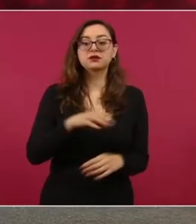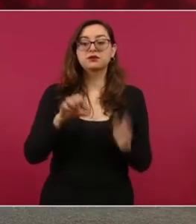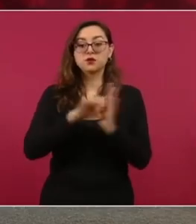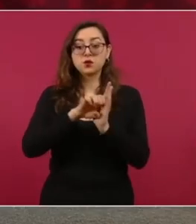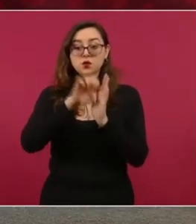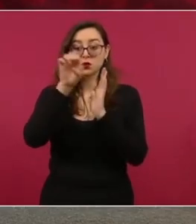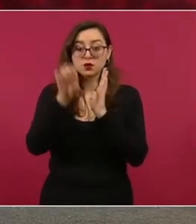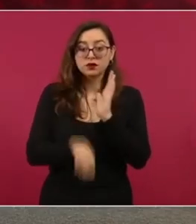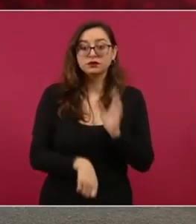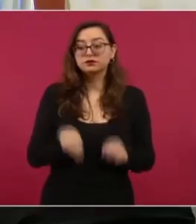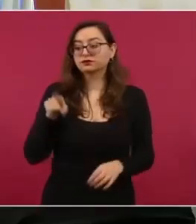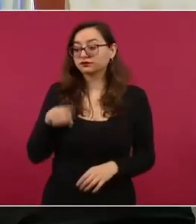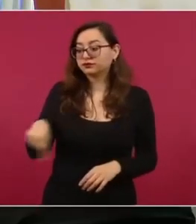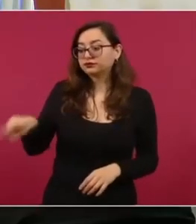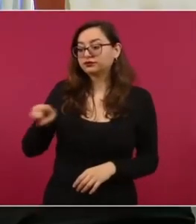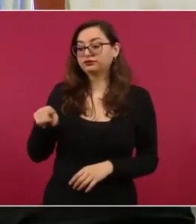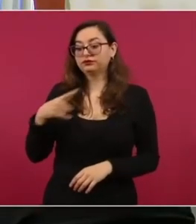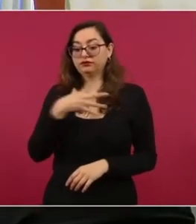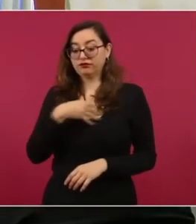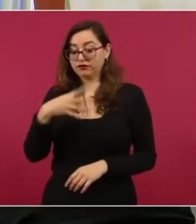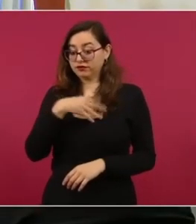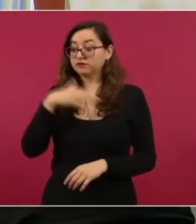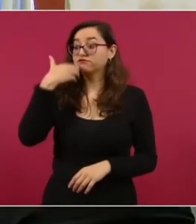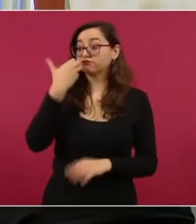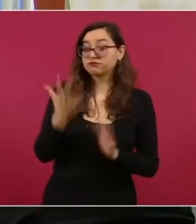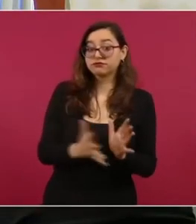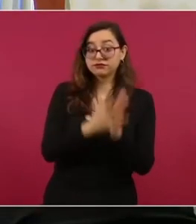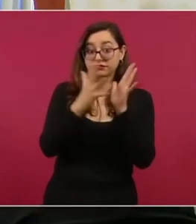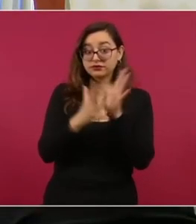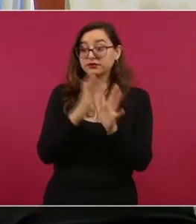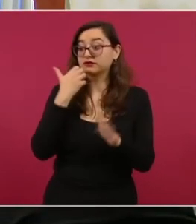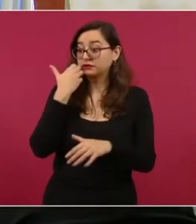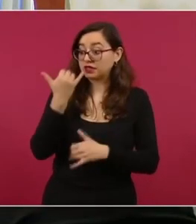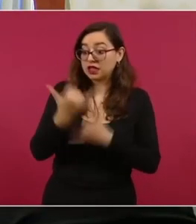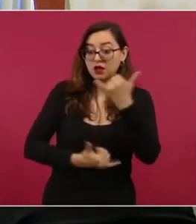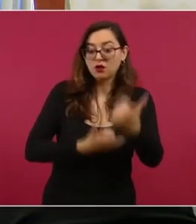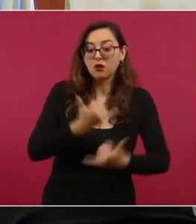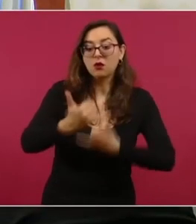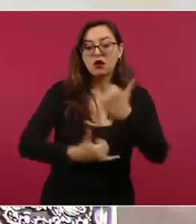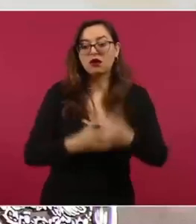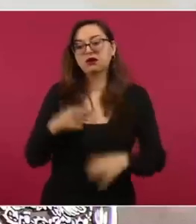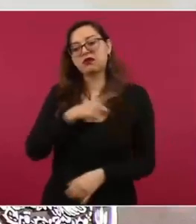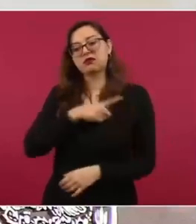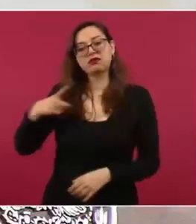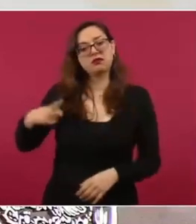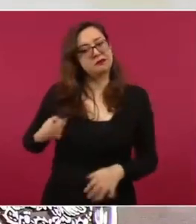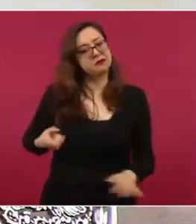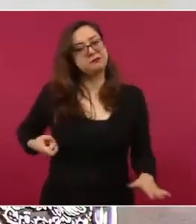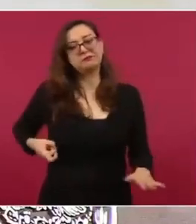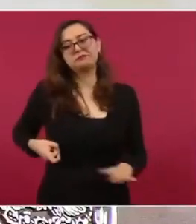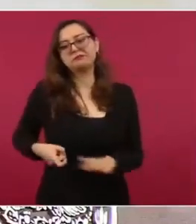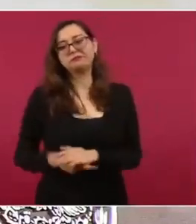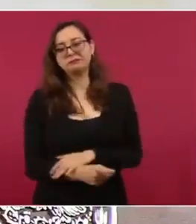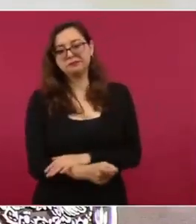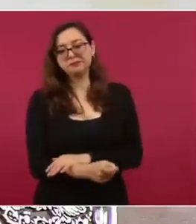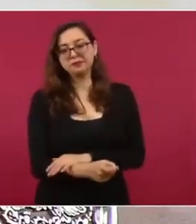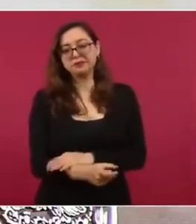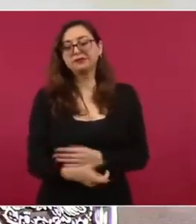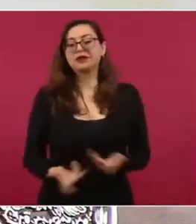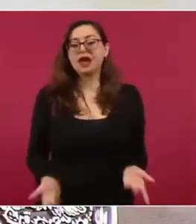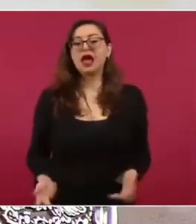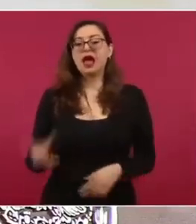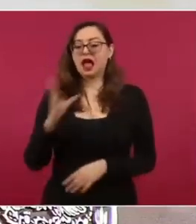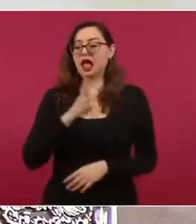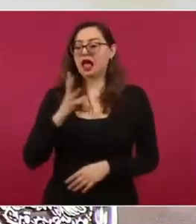debuten o tengan más minutos de juego. Tenemos documentados más de cincuenta casos de padres de familias quienes por miedo